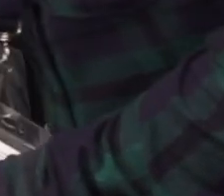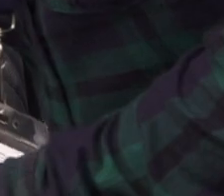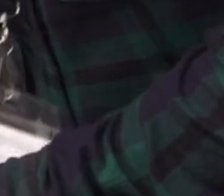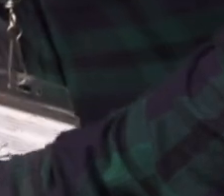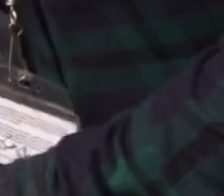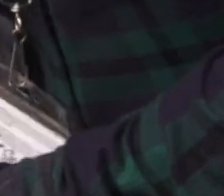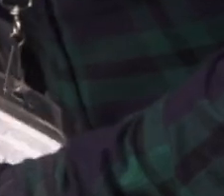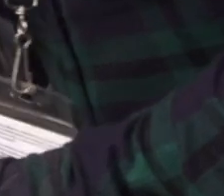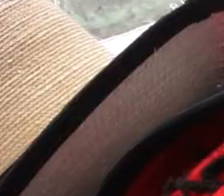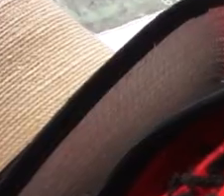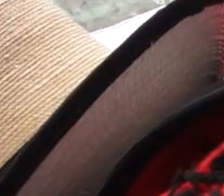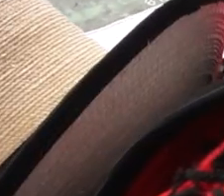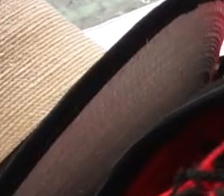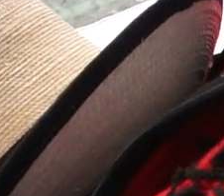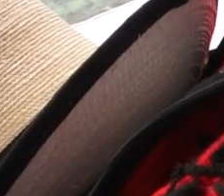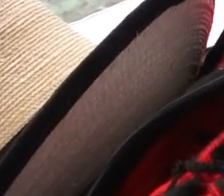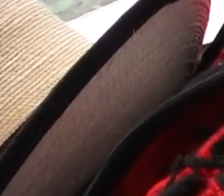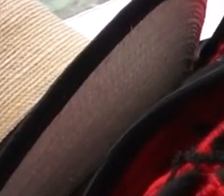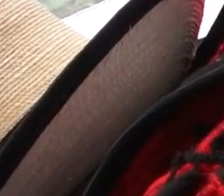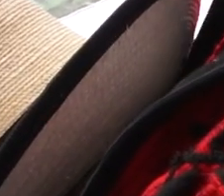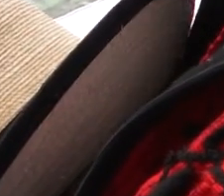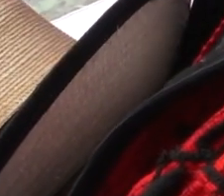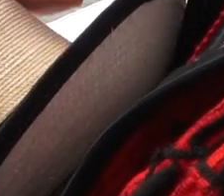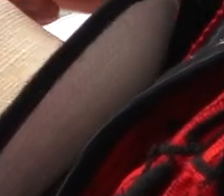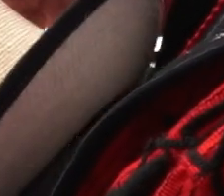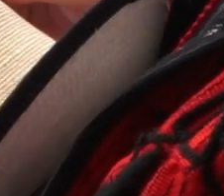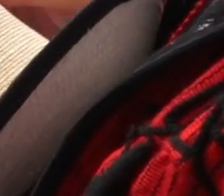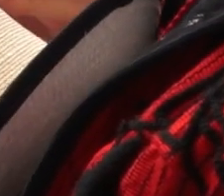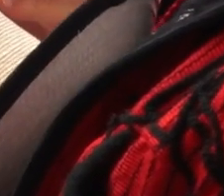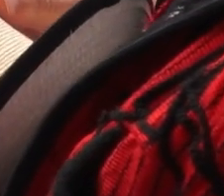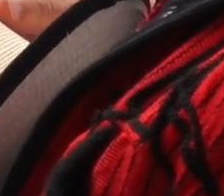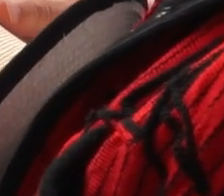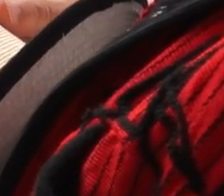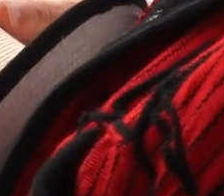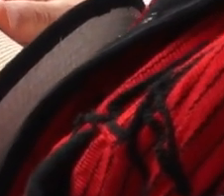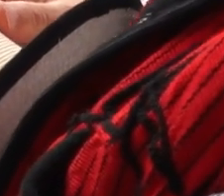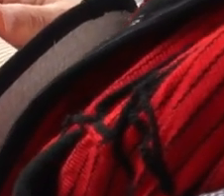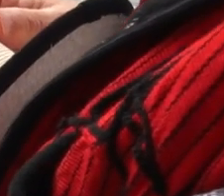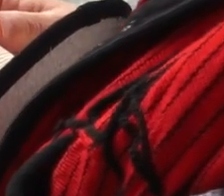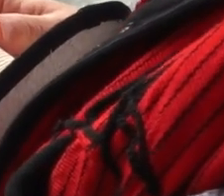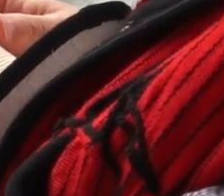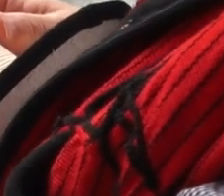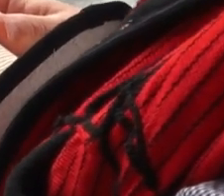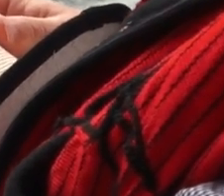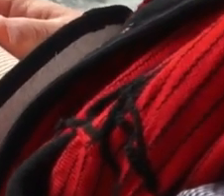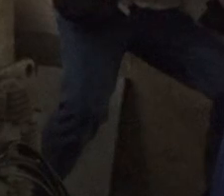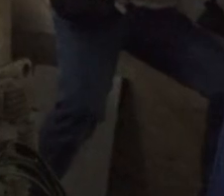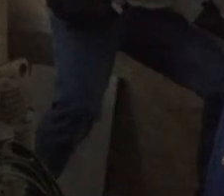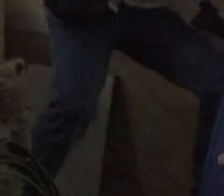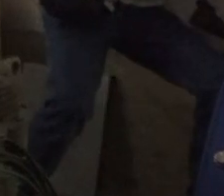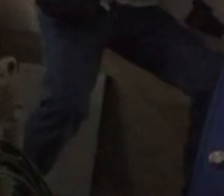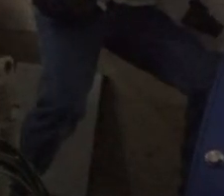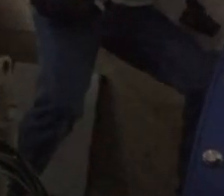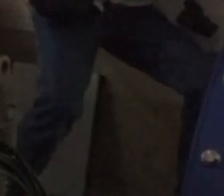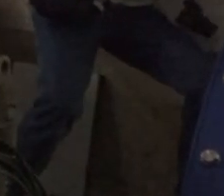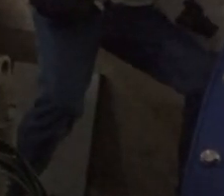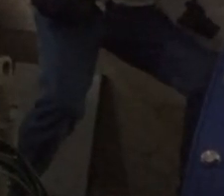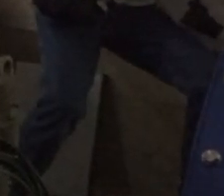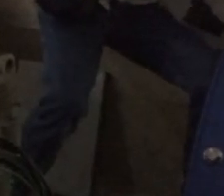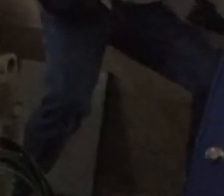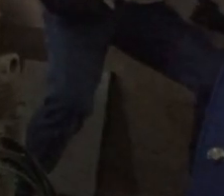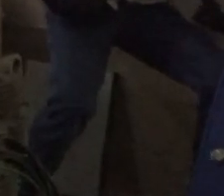las demandas presentadas del proyecto de electrificación, que representa la capacidad de gestión de las comunidades para dar